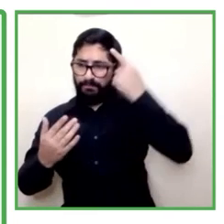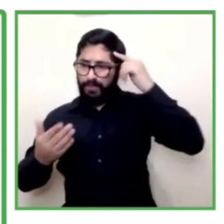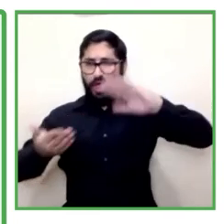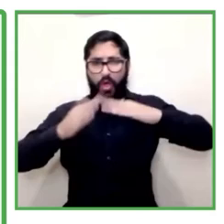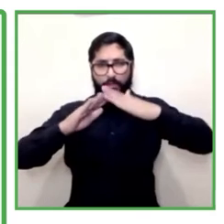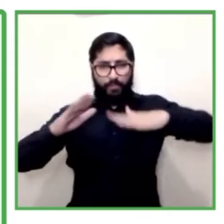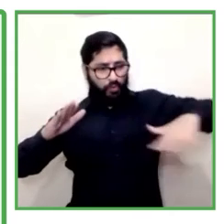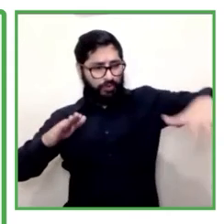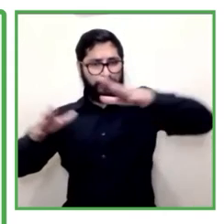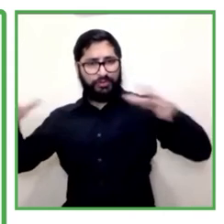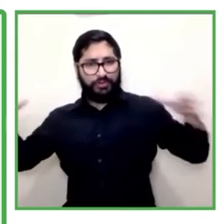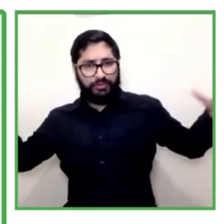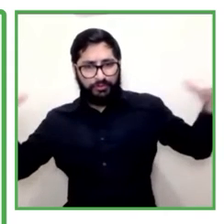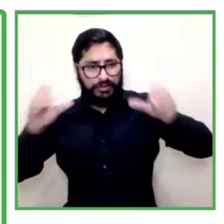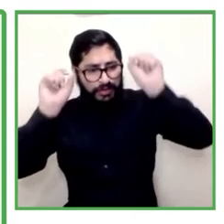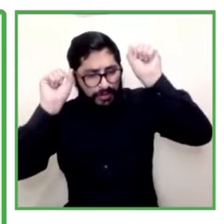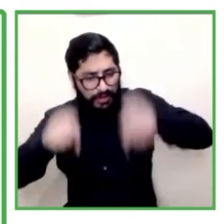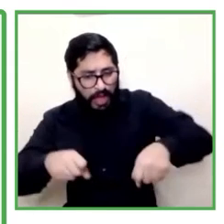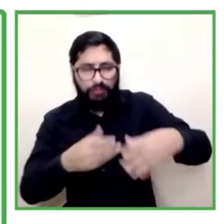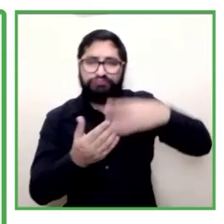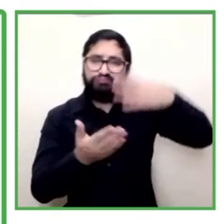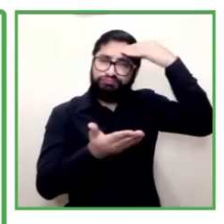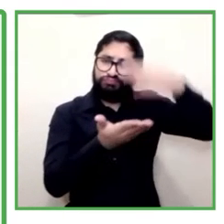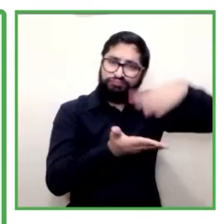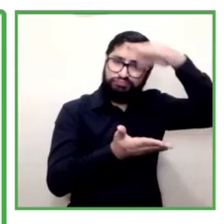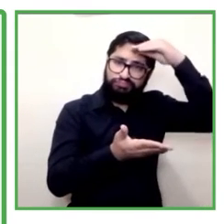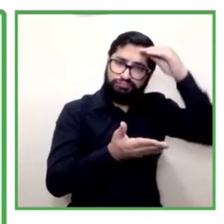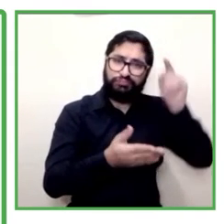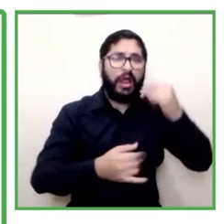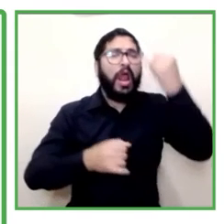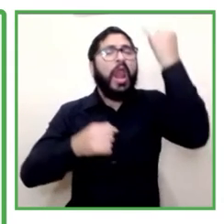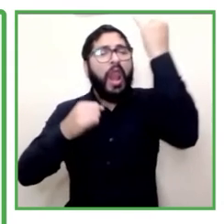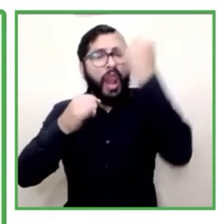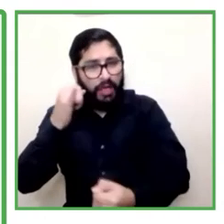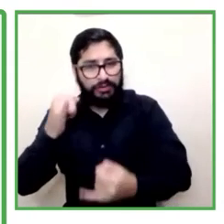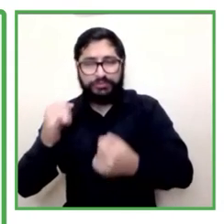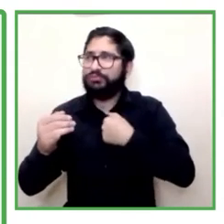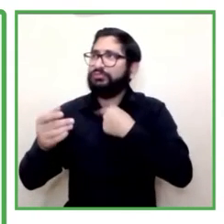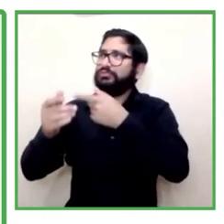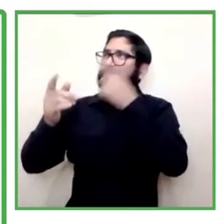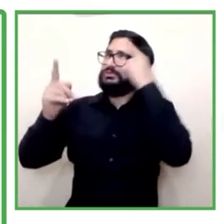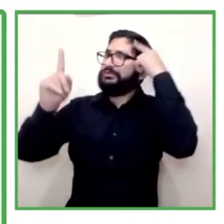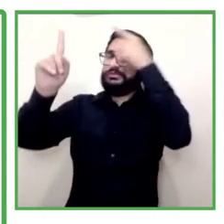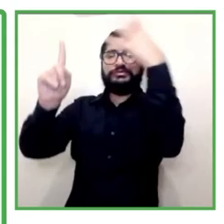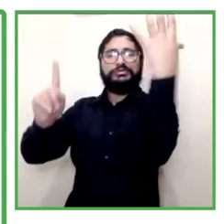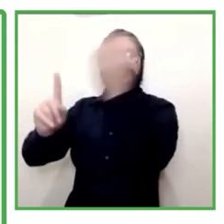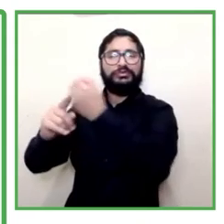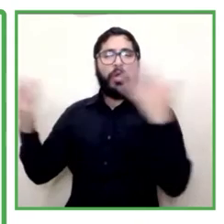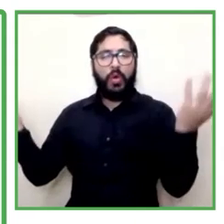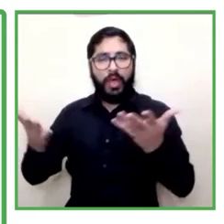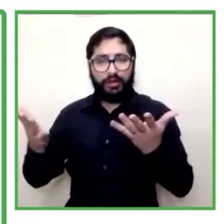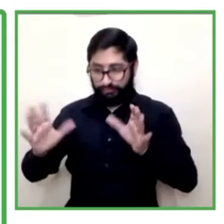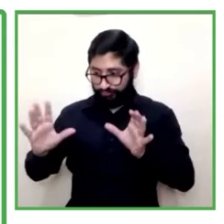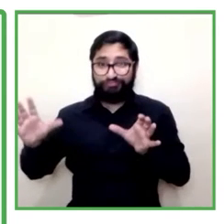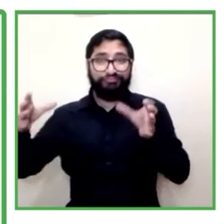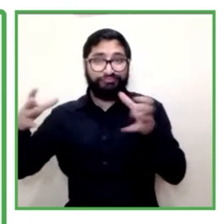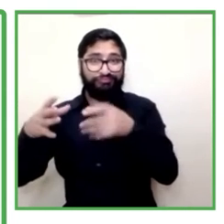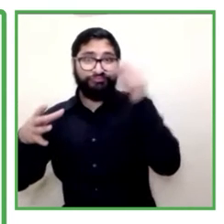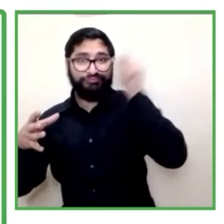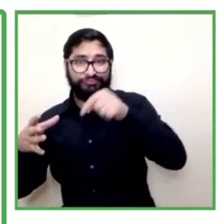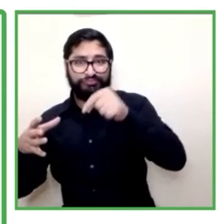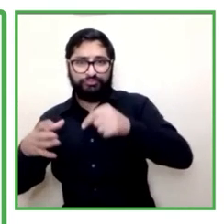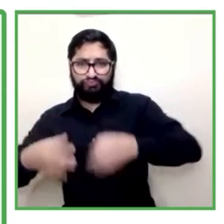desafío que quisiera destacar tiene que ver con consolidar un equipo líder en accesibilidad que